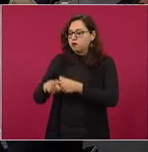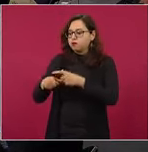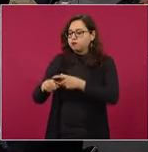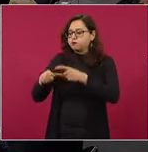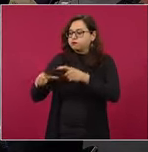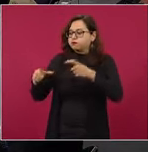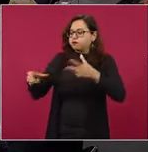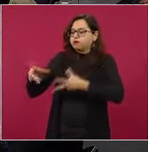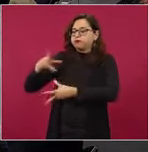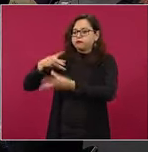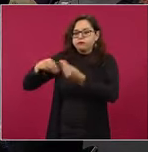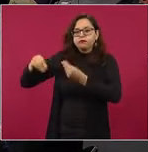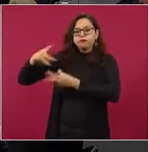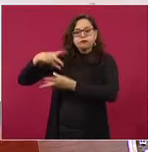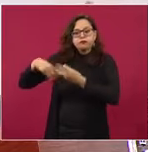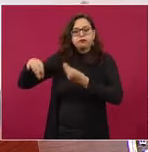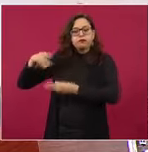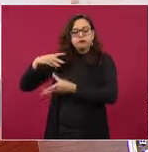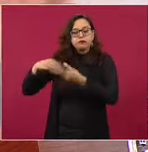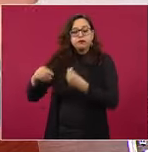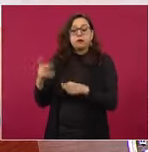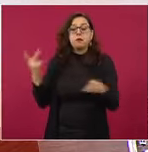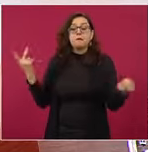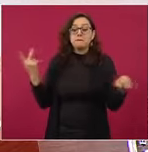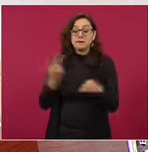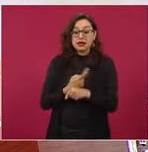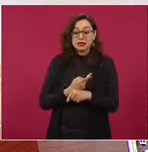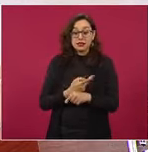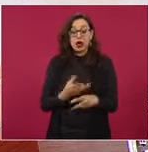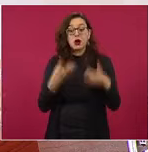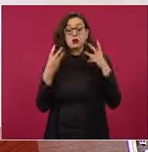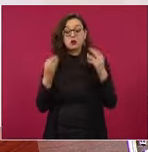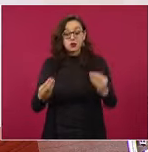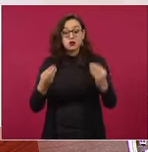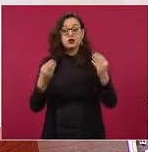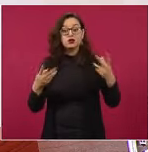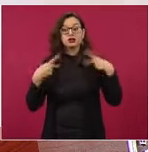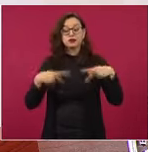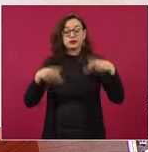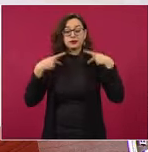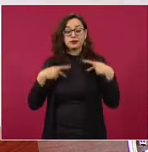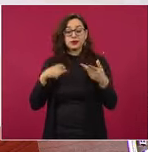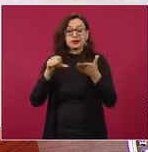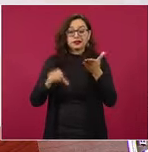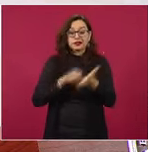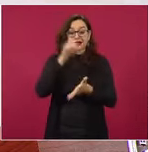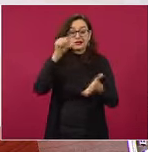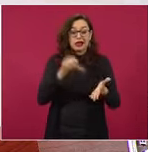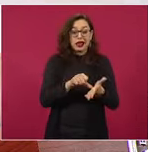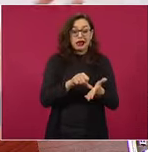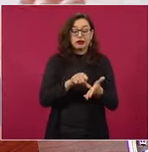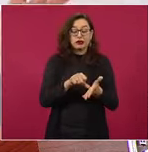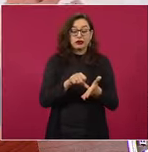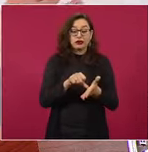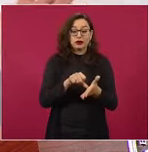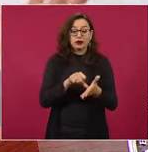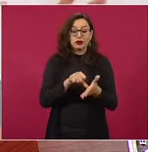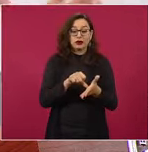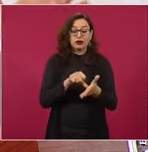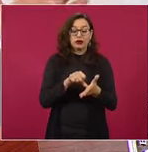fue mucha gente de aquí, de la Ciudad de México, de